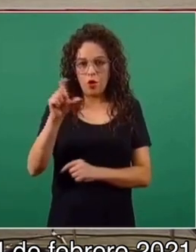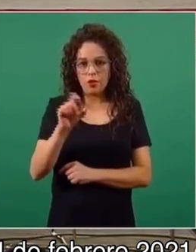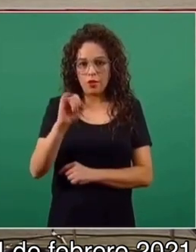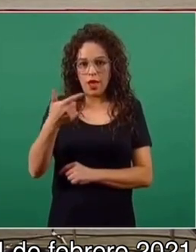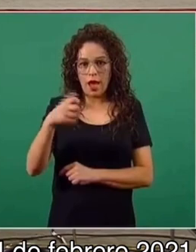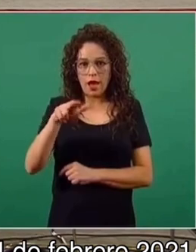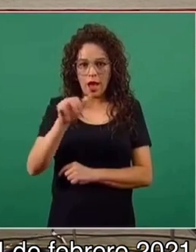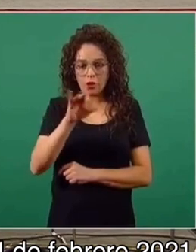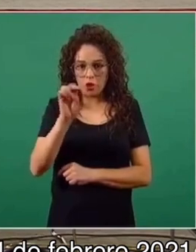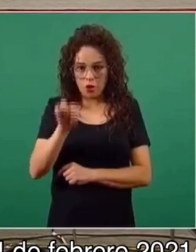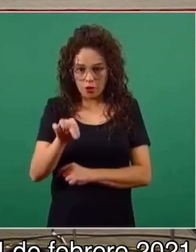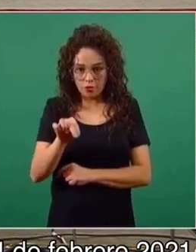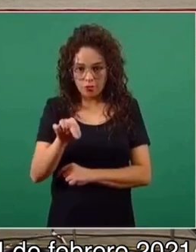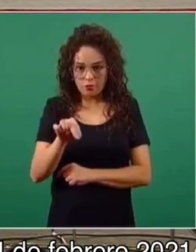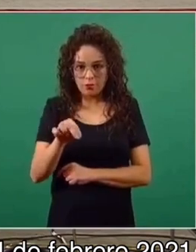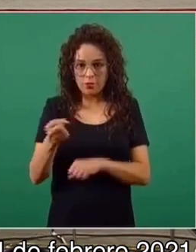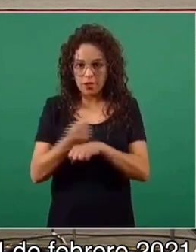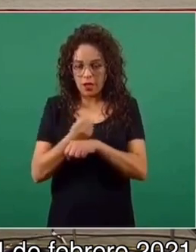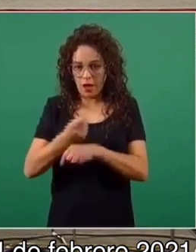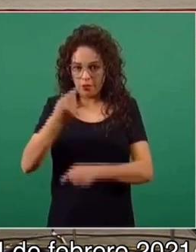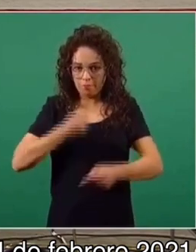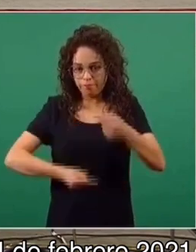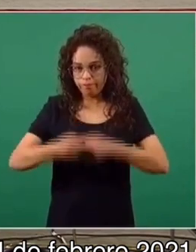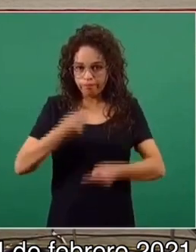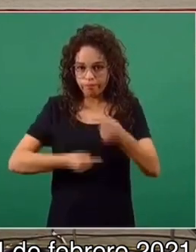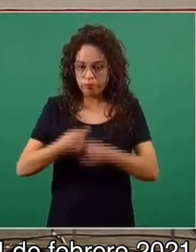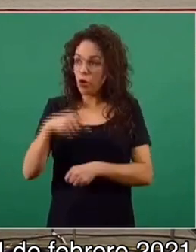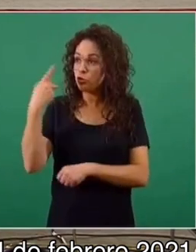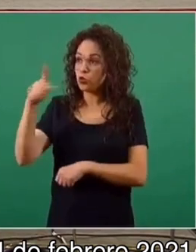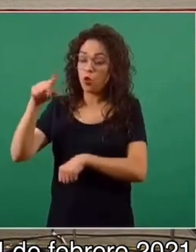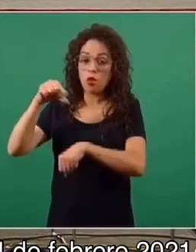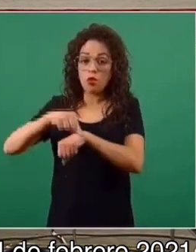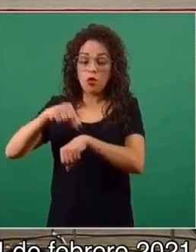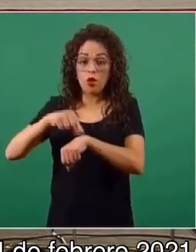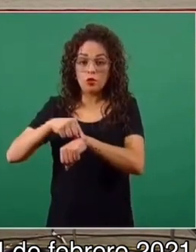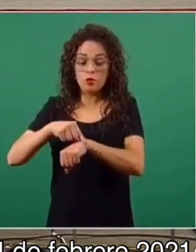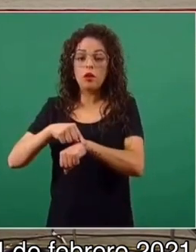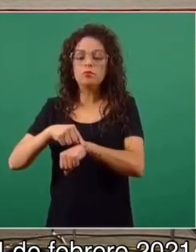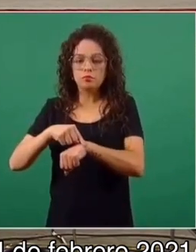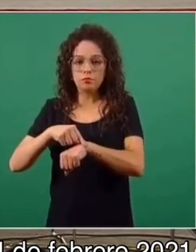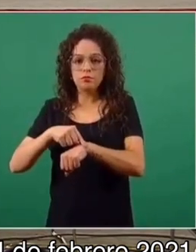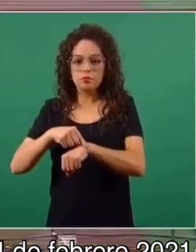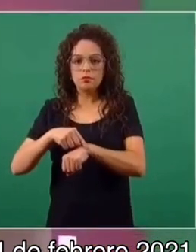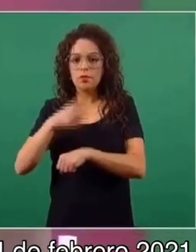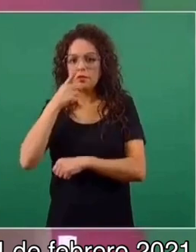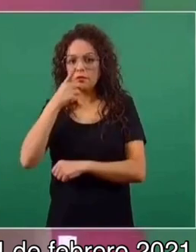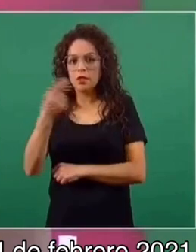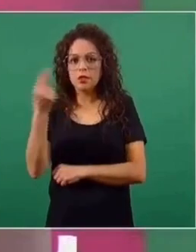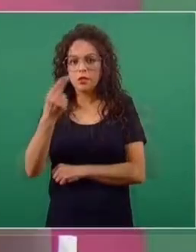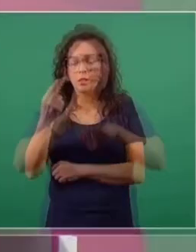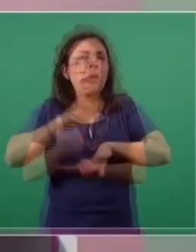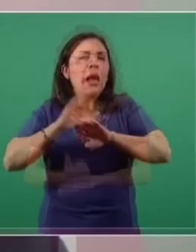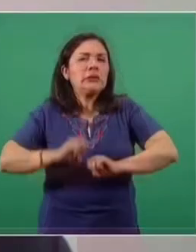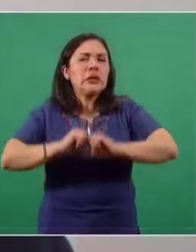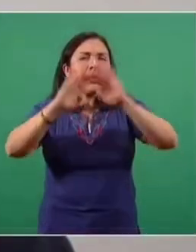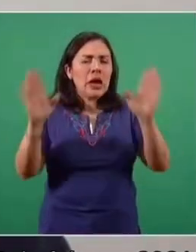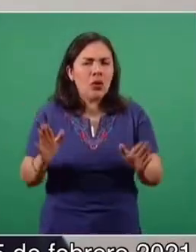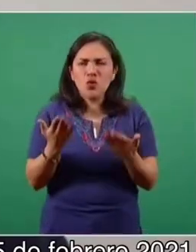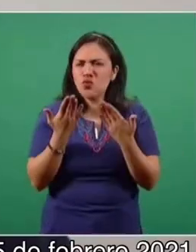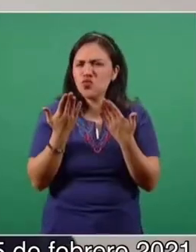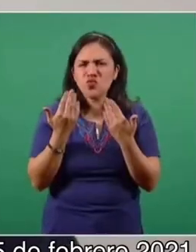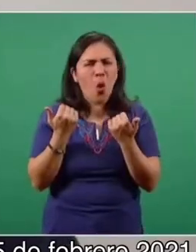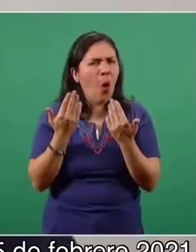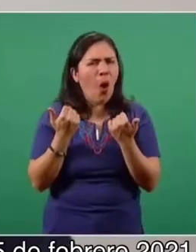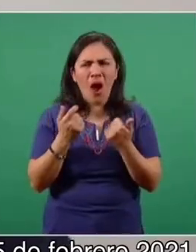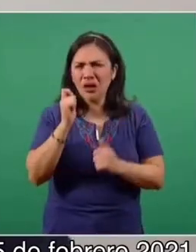está recibiendo una oxigenación suplementaria. No existe,